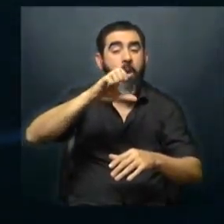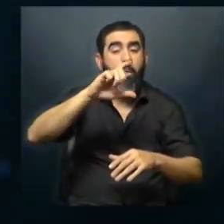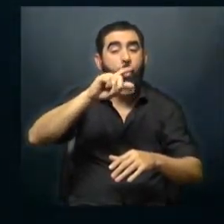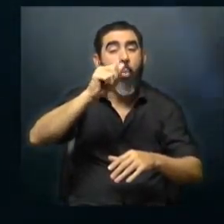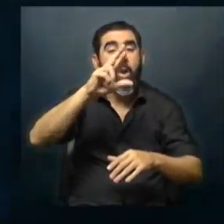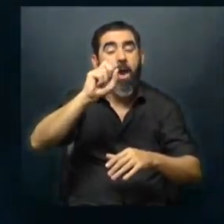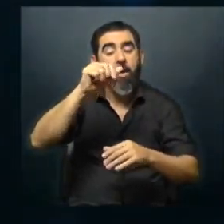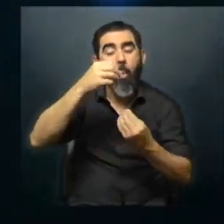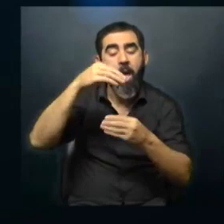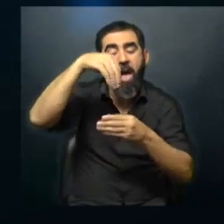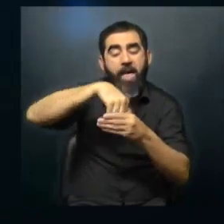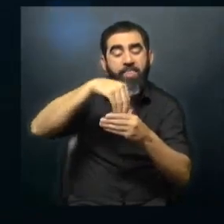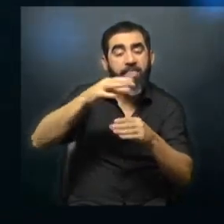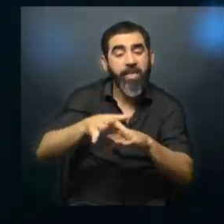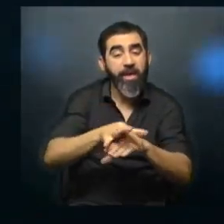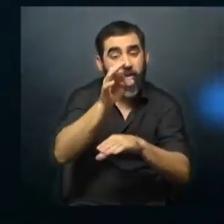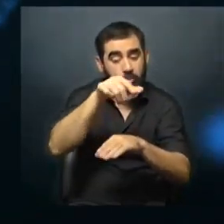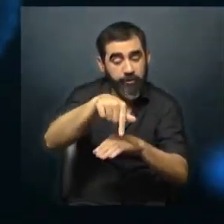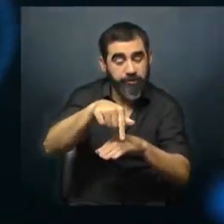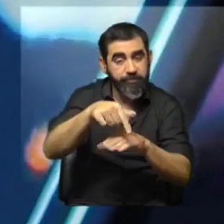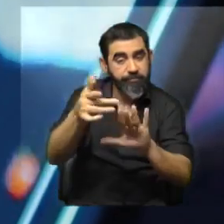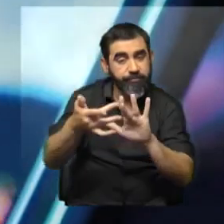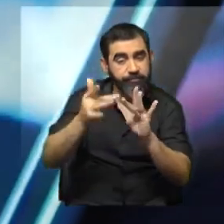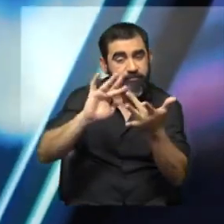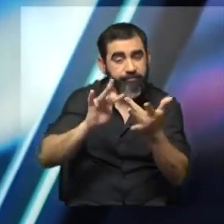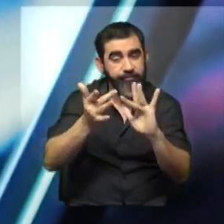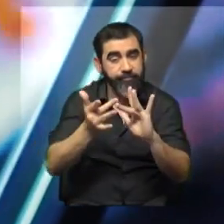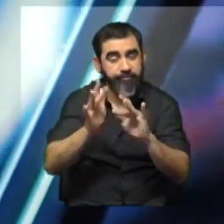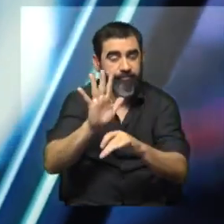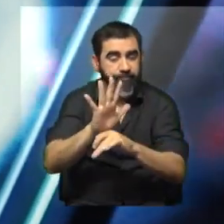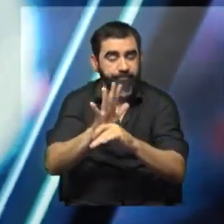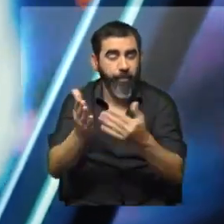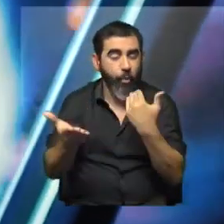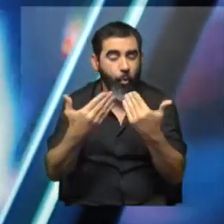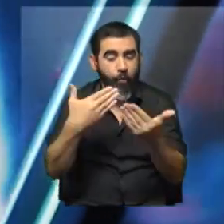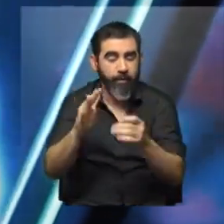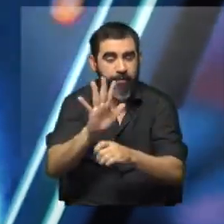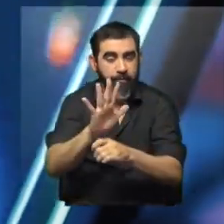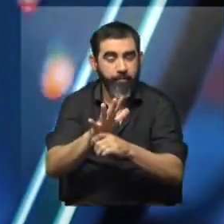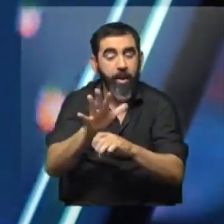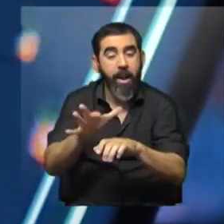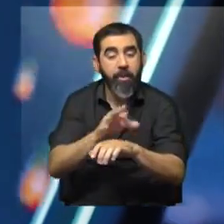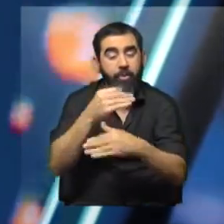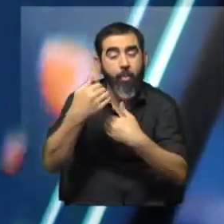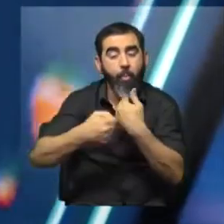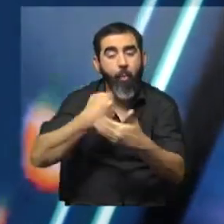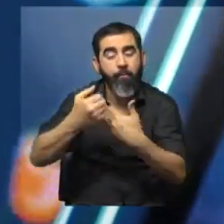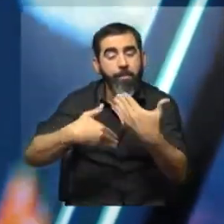adentro de la célula con la que este compuesto interactúa, con la que conversa este compuesto, para hacer que la célula se muera?